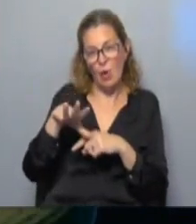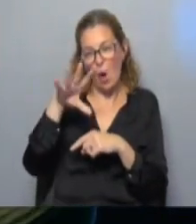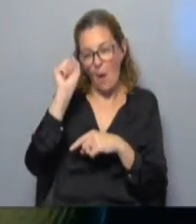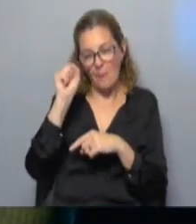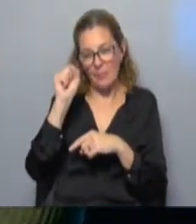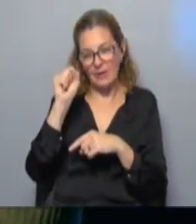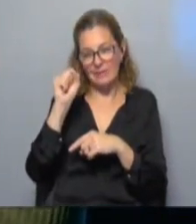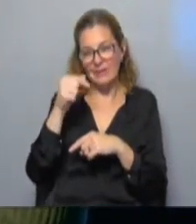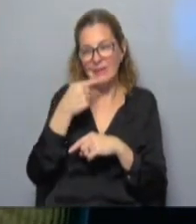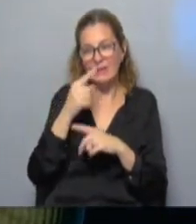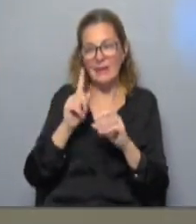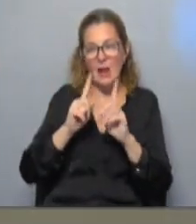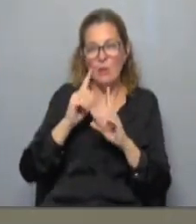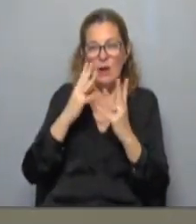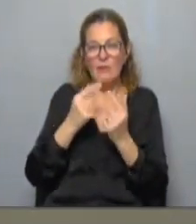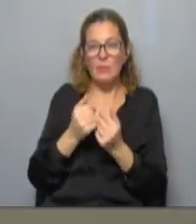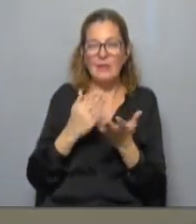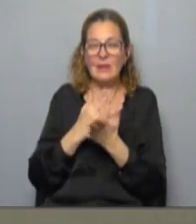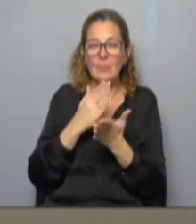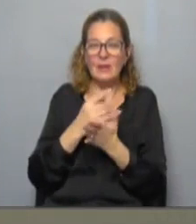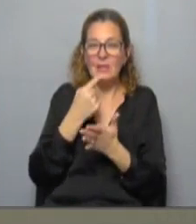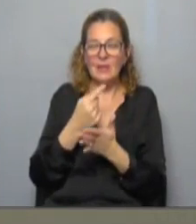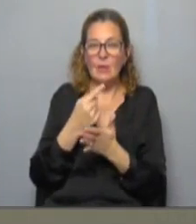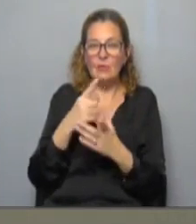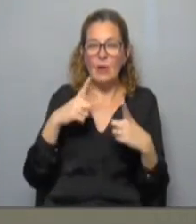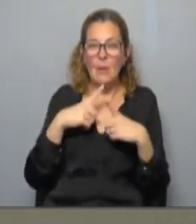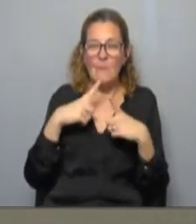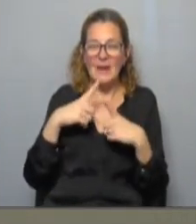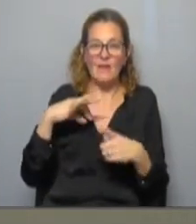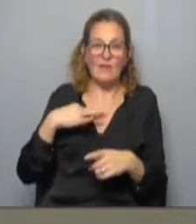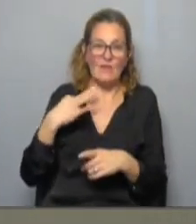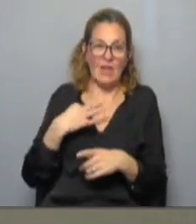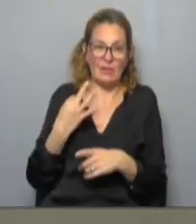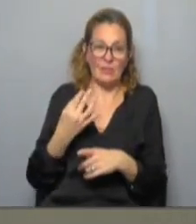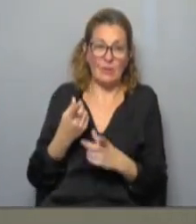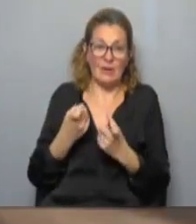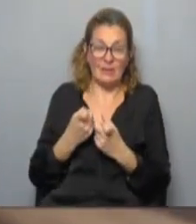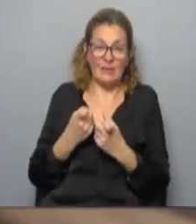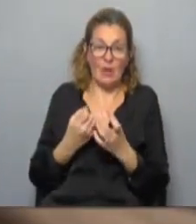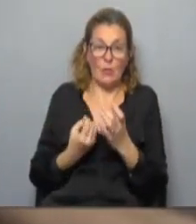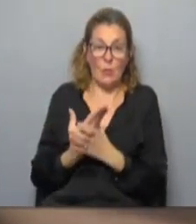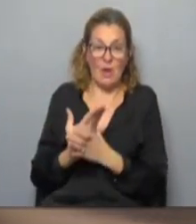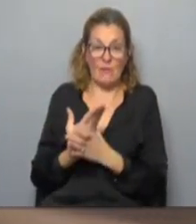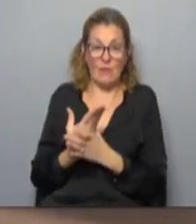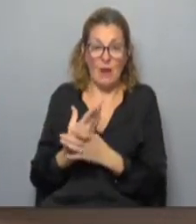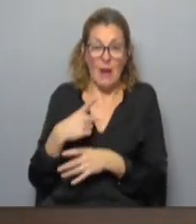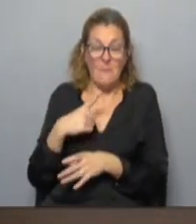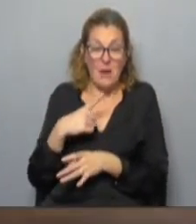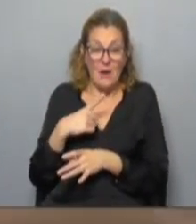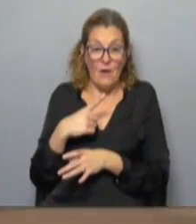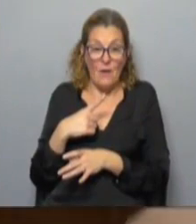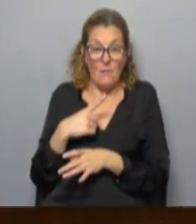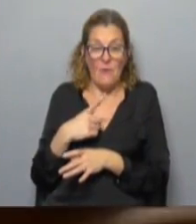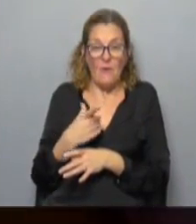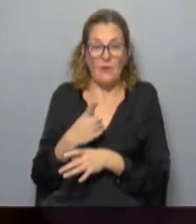¿verdad? por decirlo de alguna manera siempre digo que yo espere viviendo y espero viviendo porque ahora necesito un otro asplante espero viviendo y